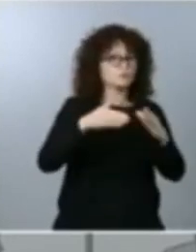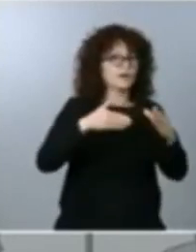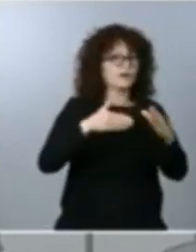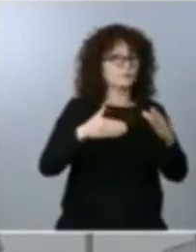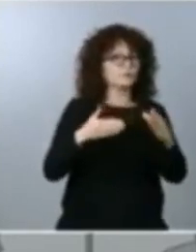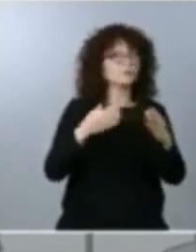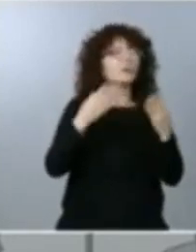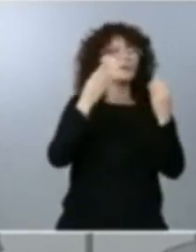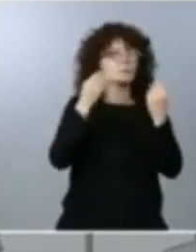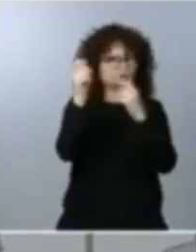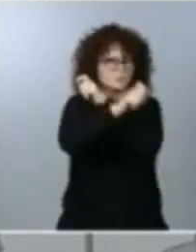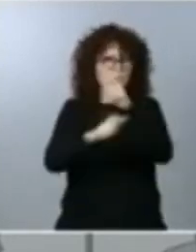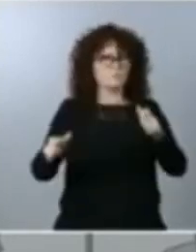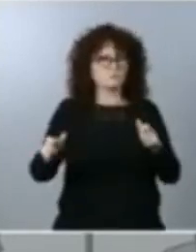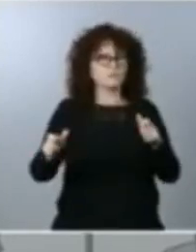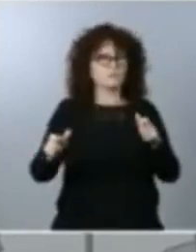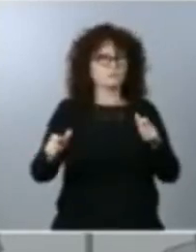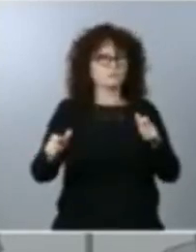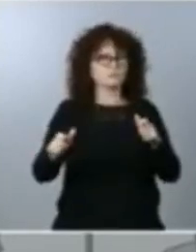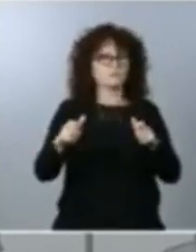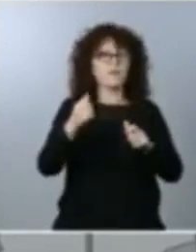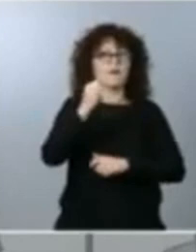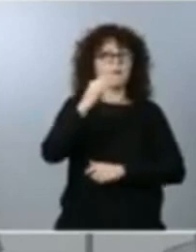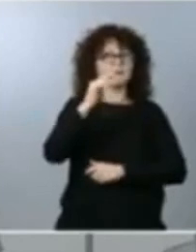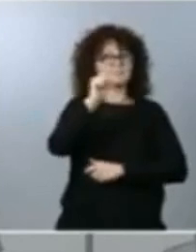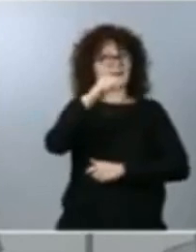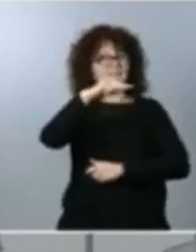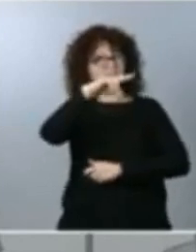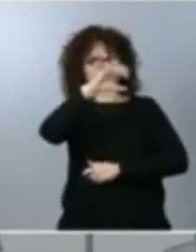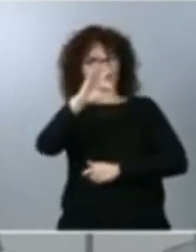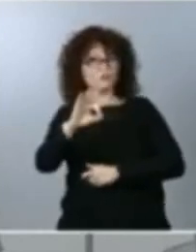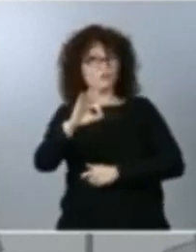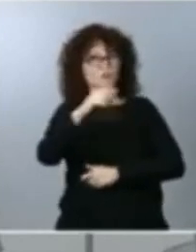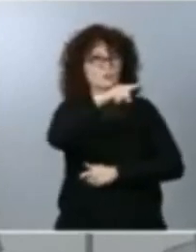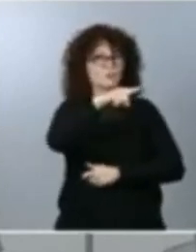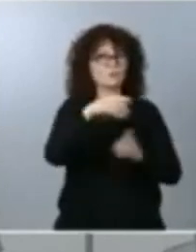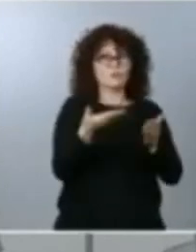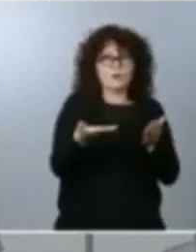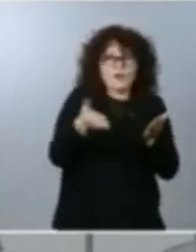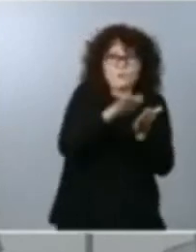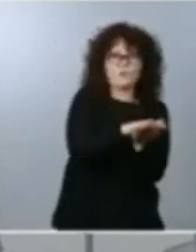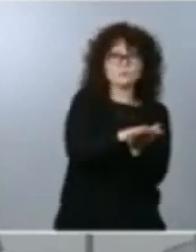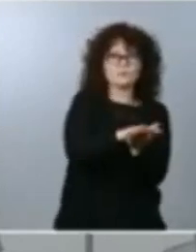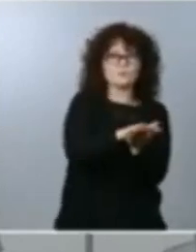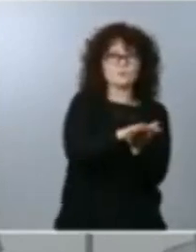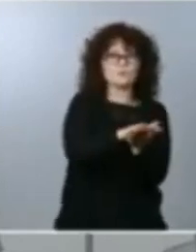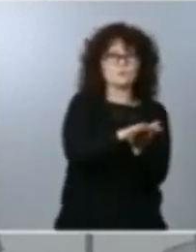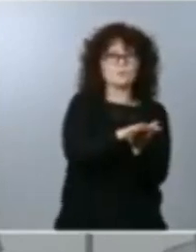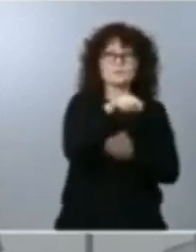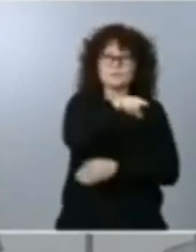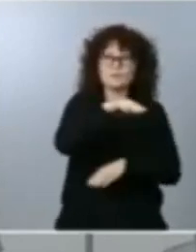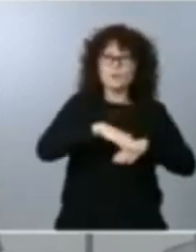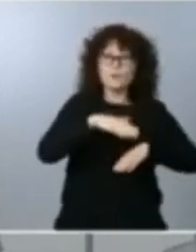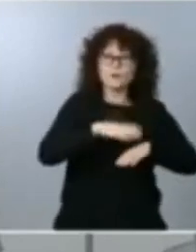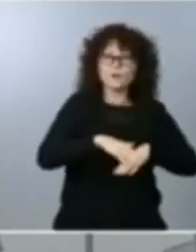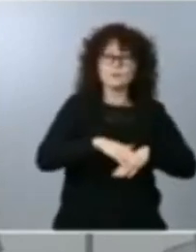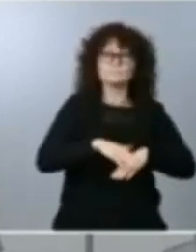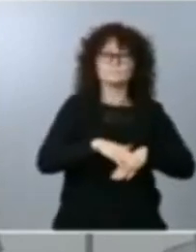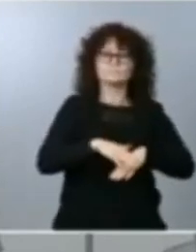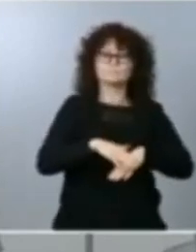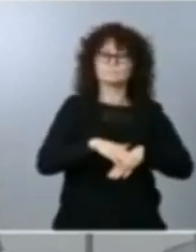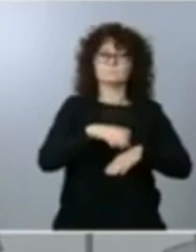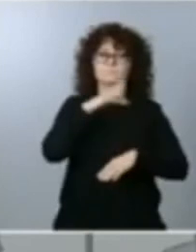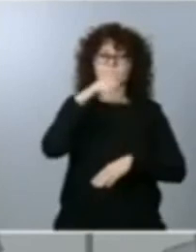Atlántico que han muerto en el Atlántico y que es como consecuencia de esas mafias que trafican con seres